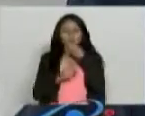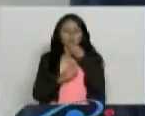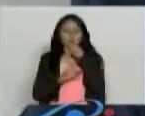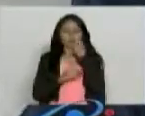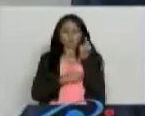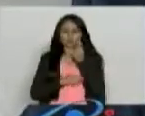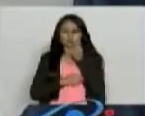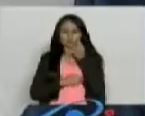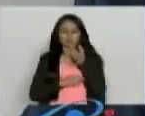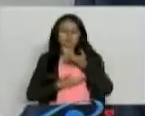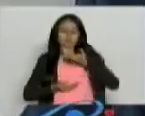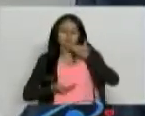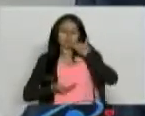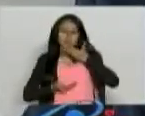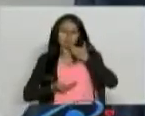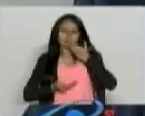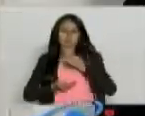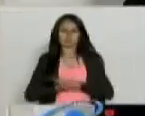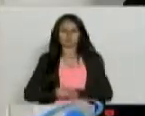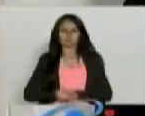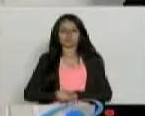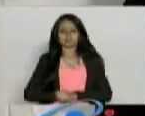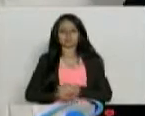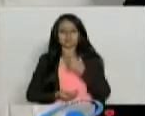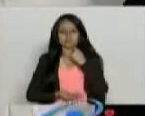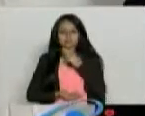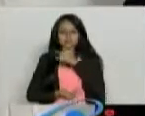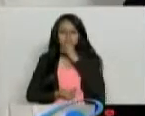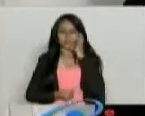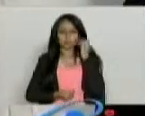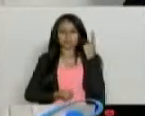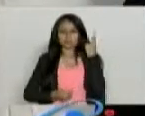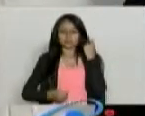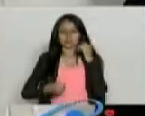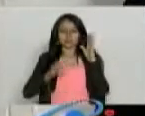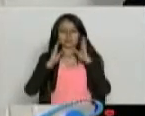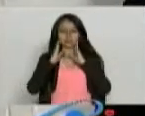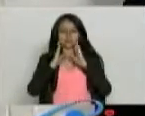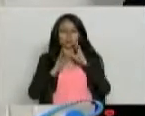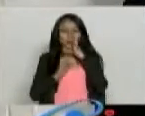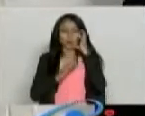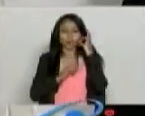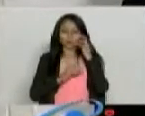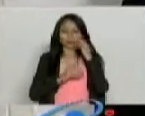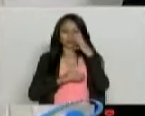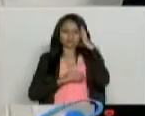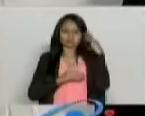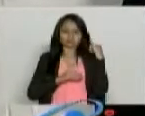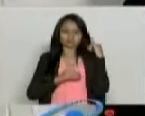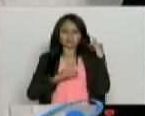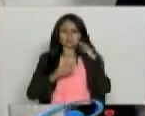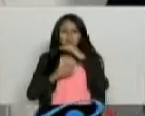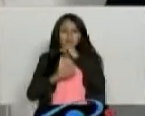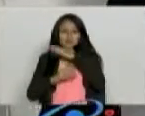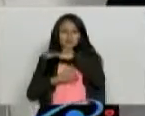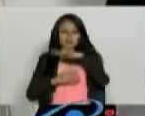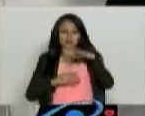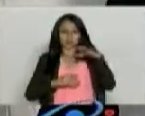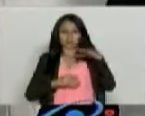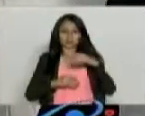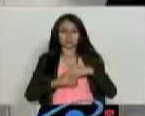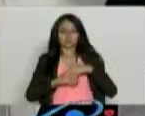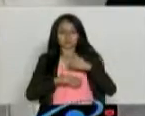presentan nuestros noticieros nacionales. Antier atendía en consulta a un capitán de Cartagena y por sus